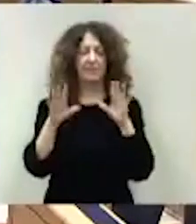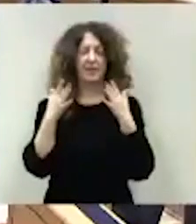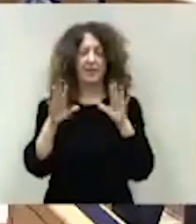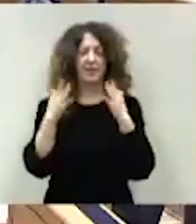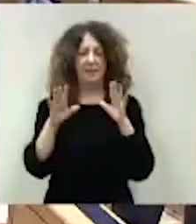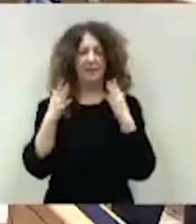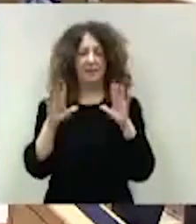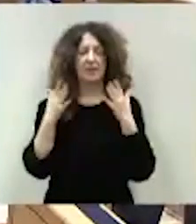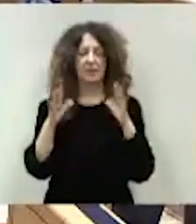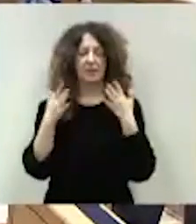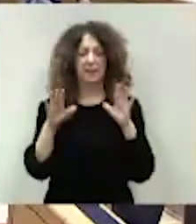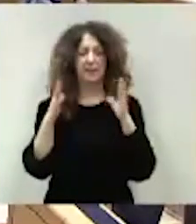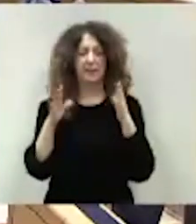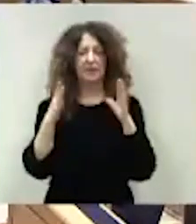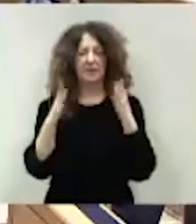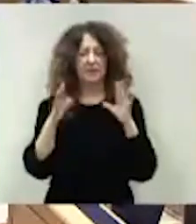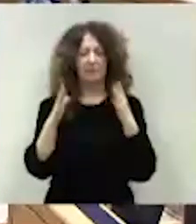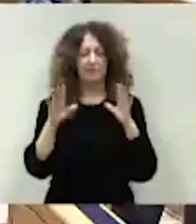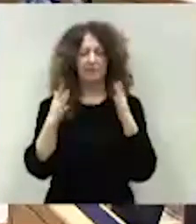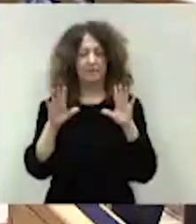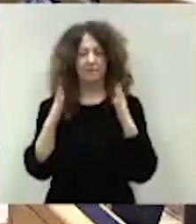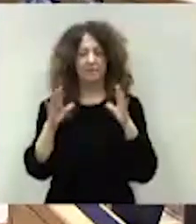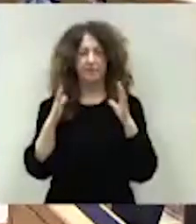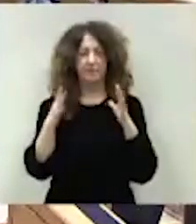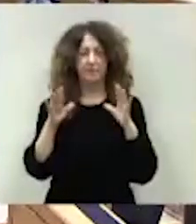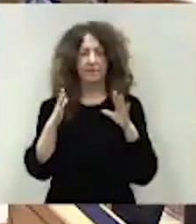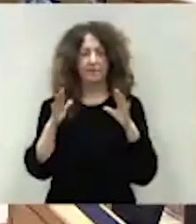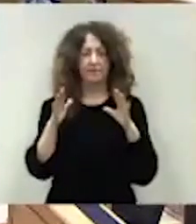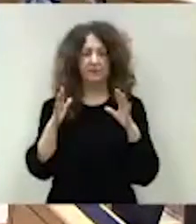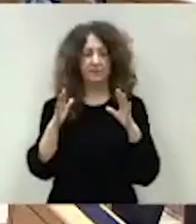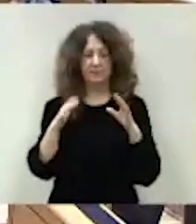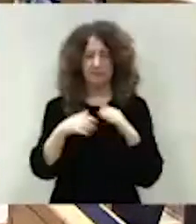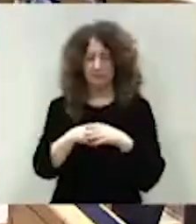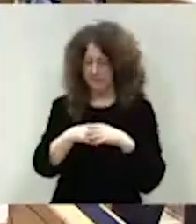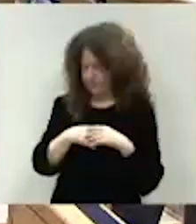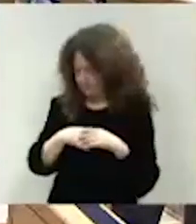Aplausos Aplausos Aplausos Aplausos Aplausos Aplausos